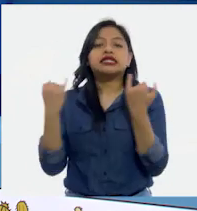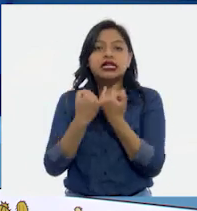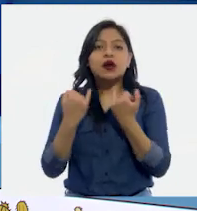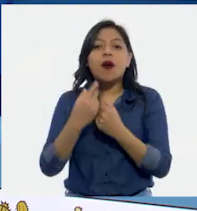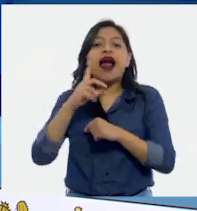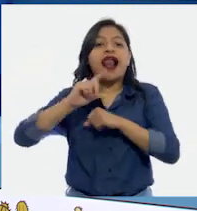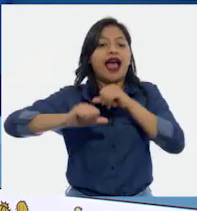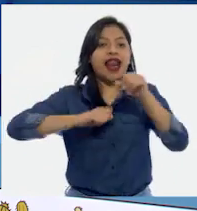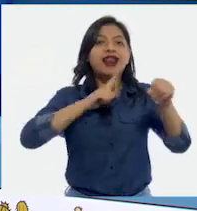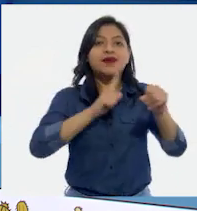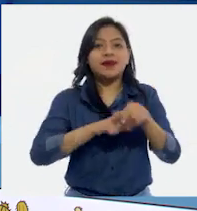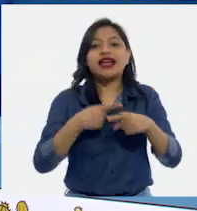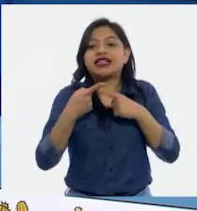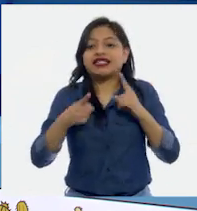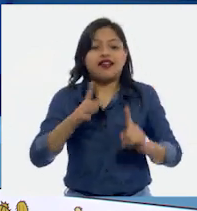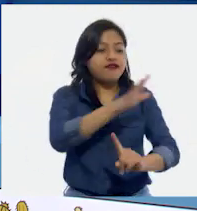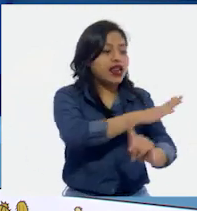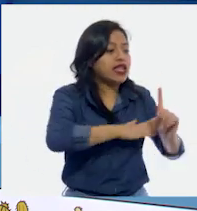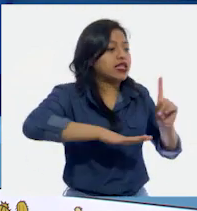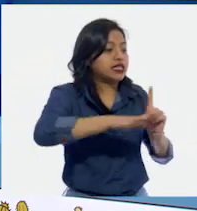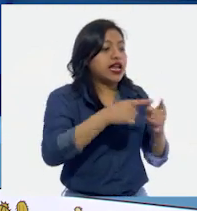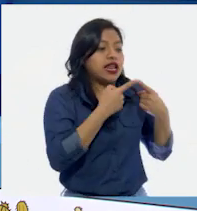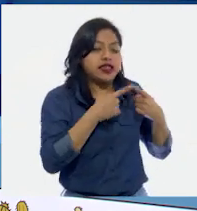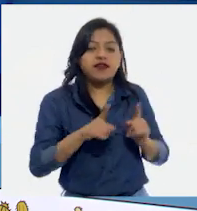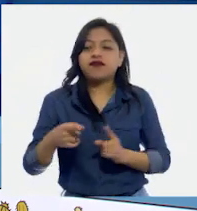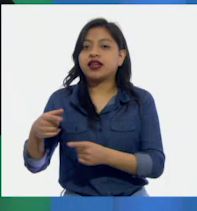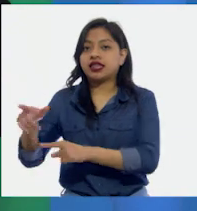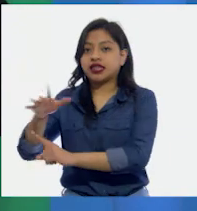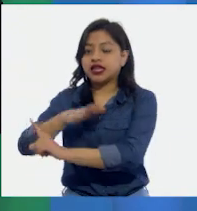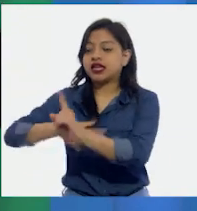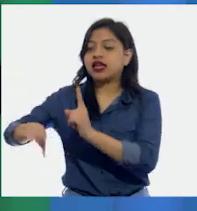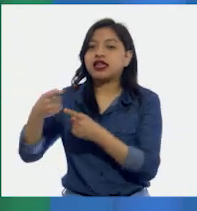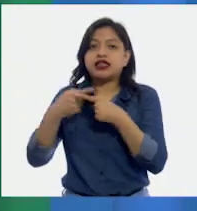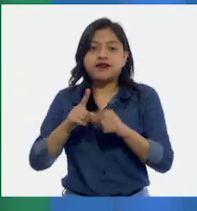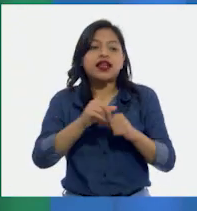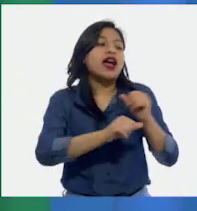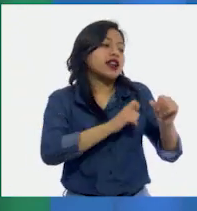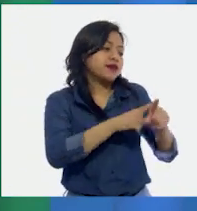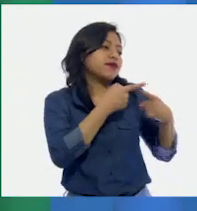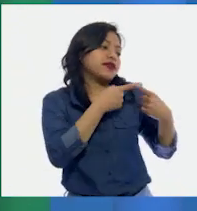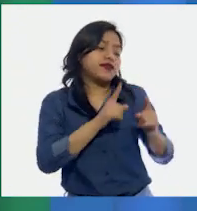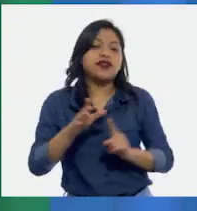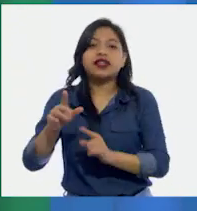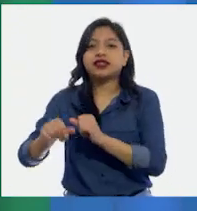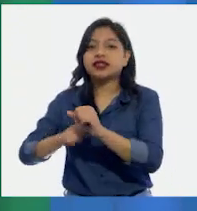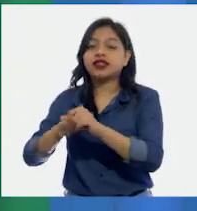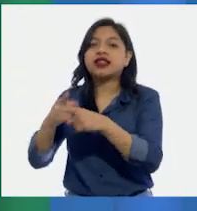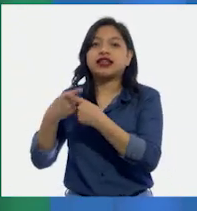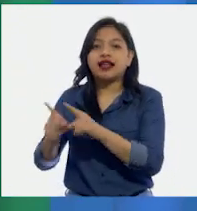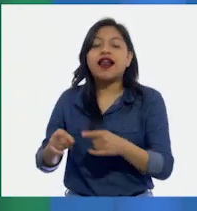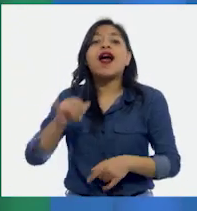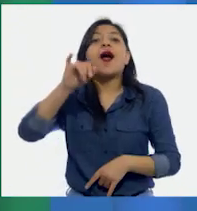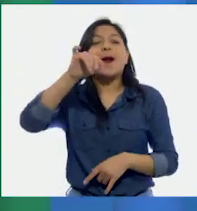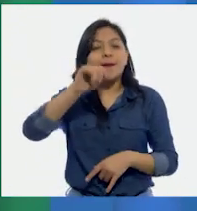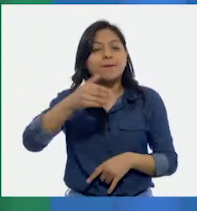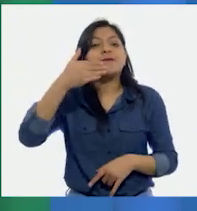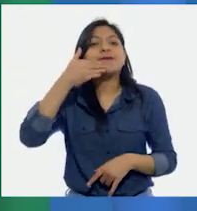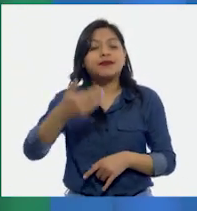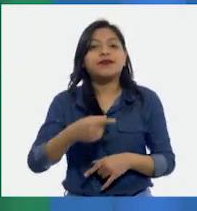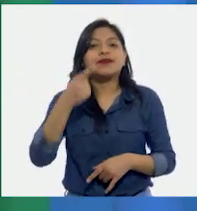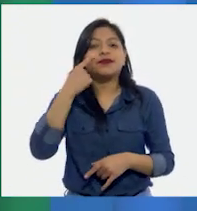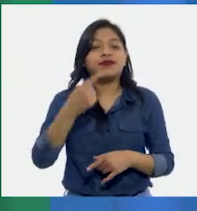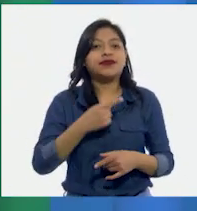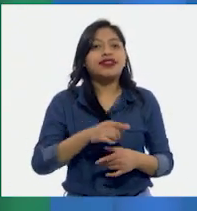son diferentes dependiendo de la región. En efecto. Bien. Aunque hay especies animales que viven tanto en